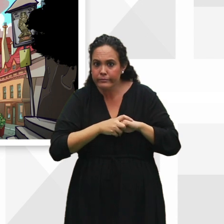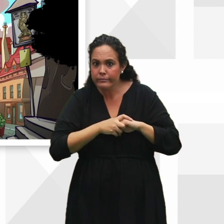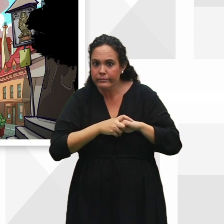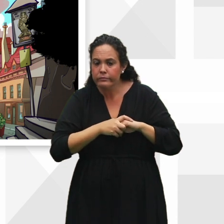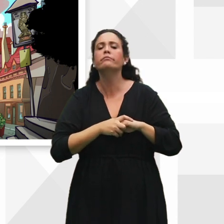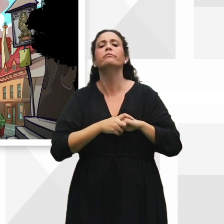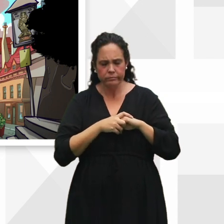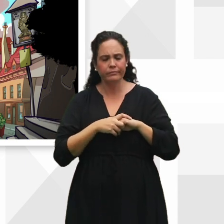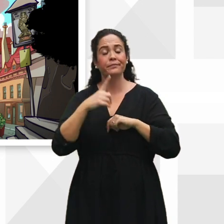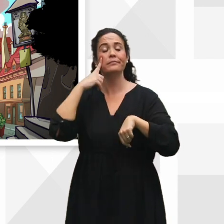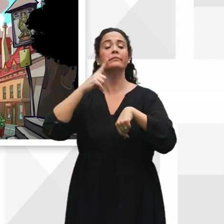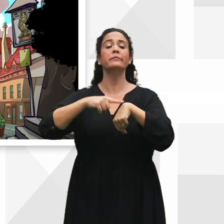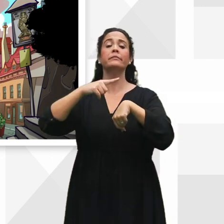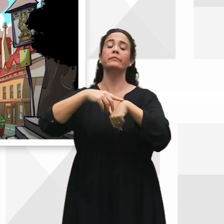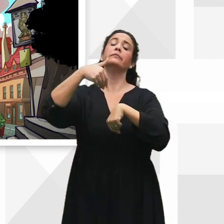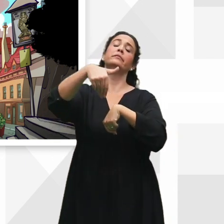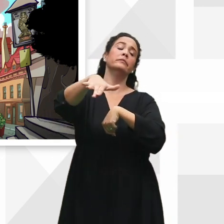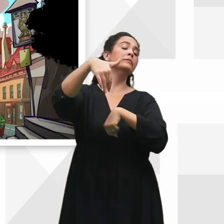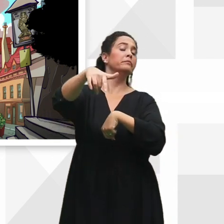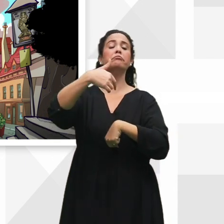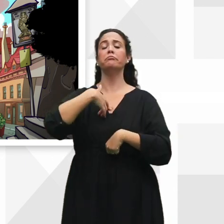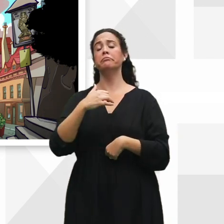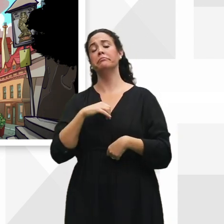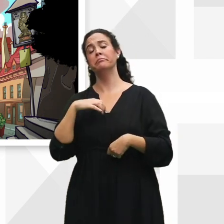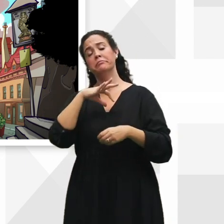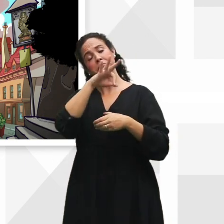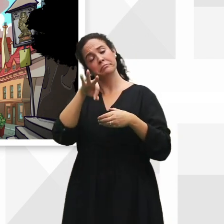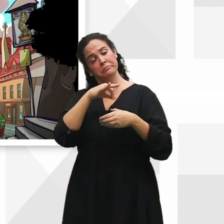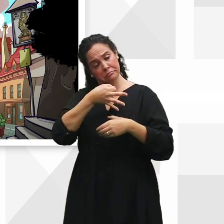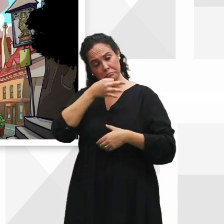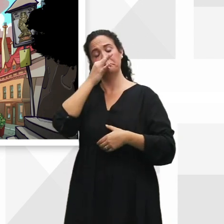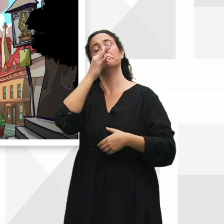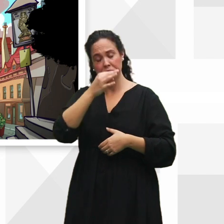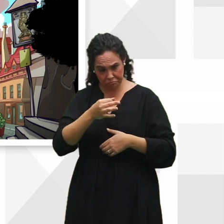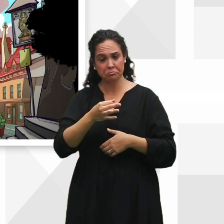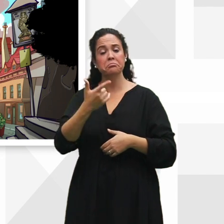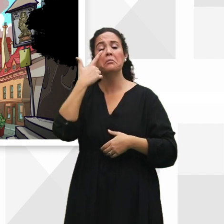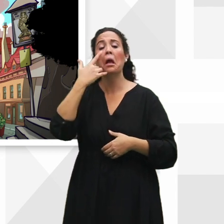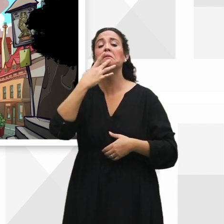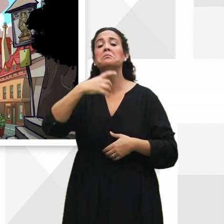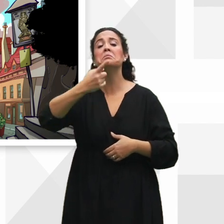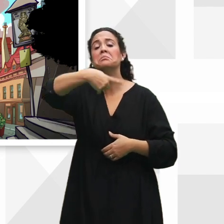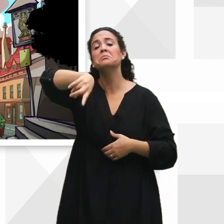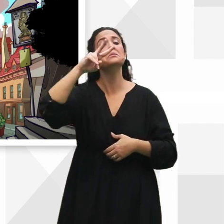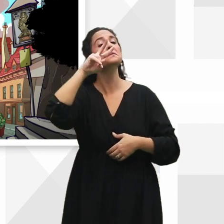Voy a daros un poco de tiempo mientras me tomo el café. A ver, a ver quién los ve.